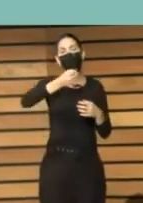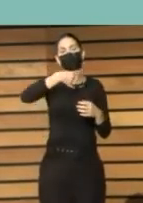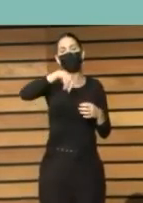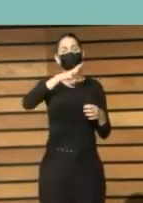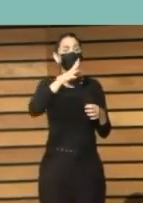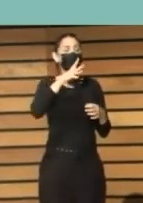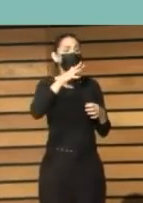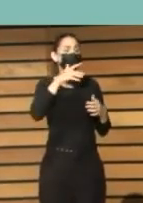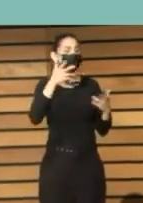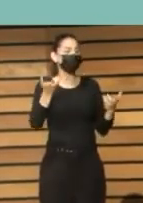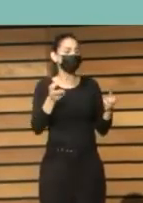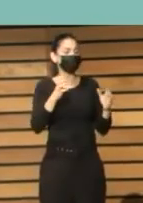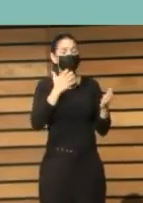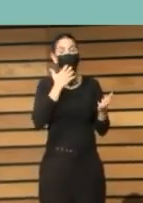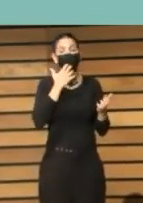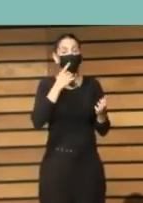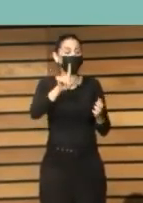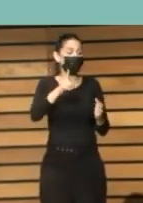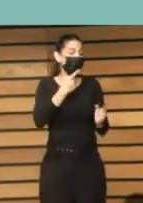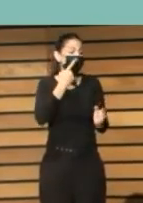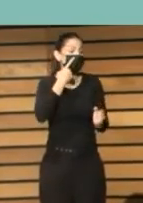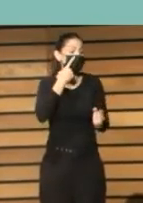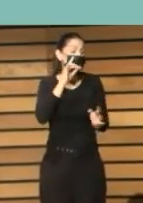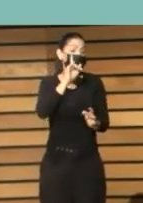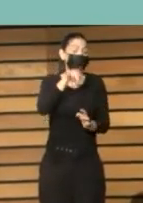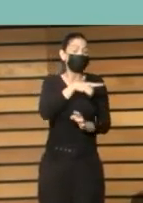tenemos pendiente de aprobación una propuesta